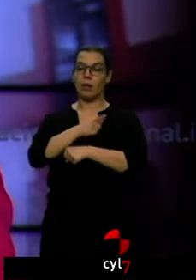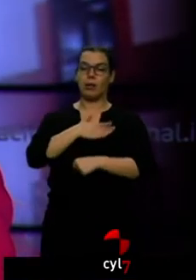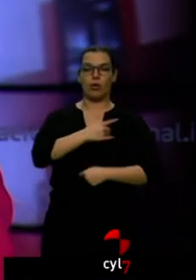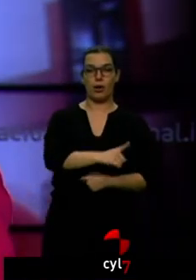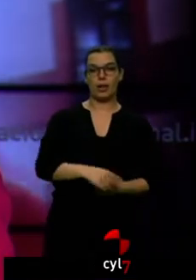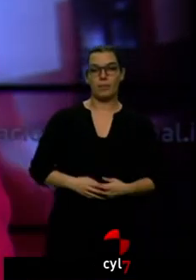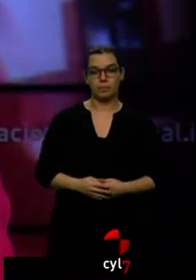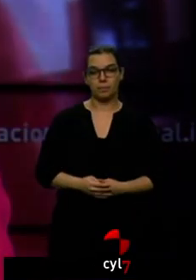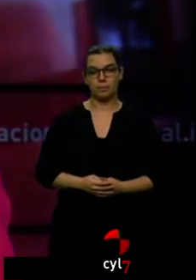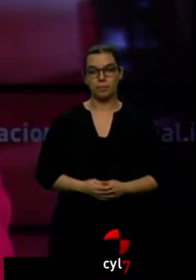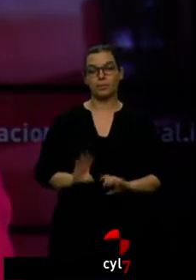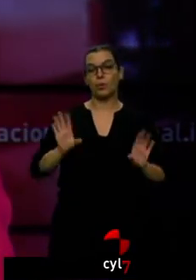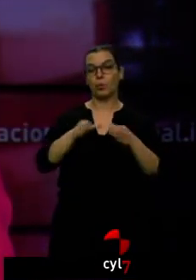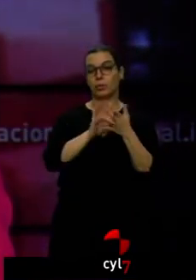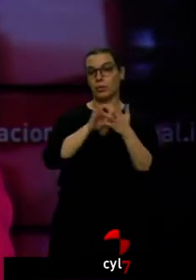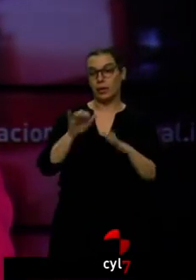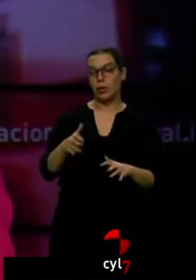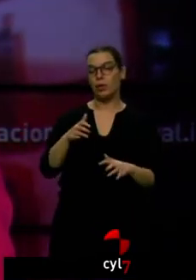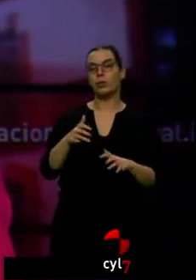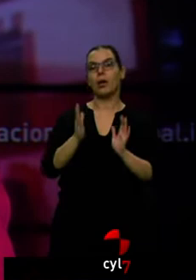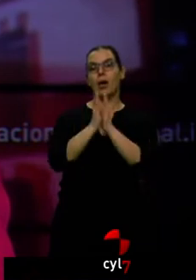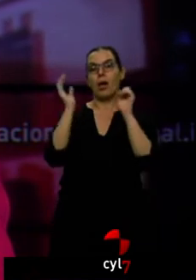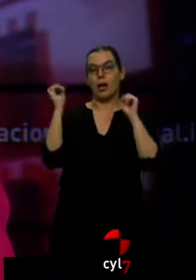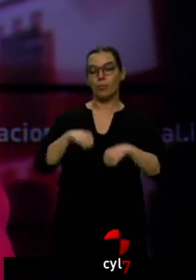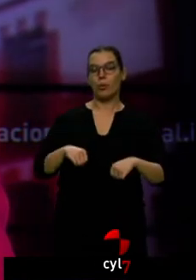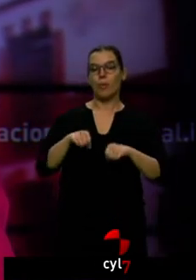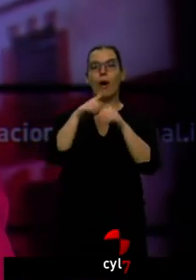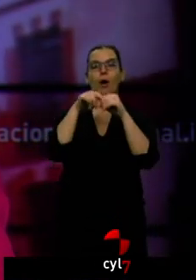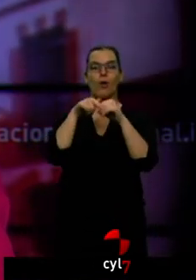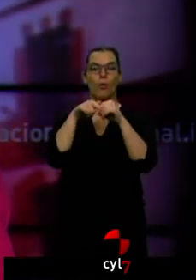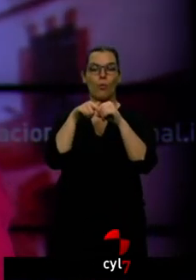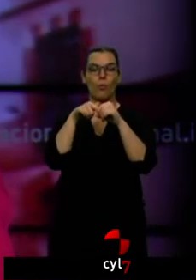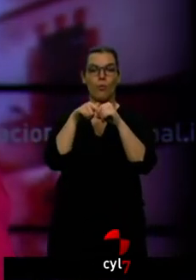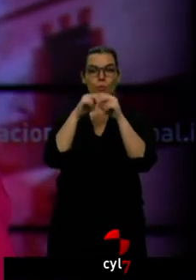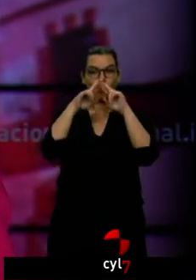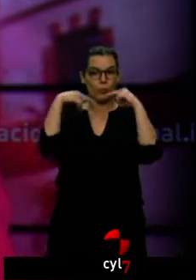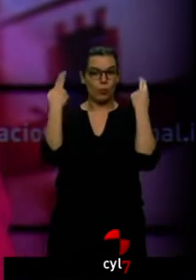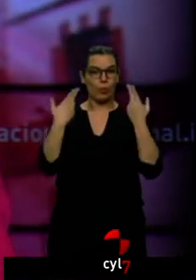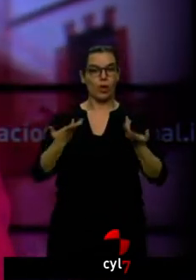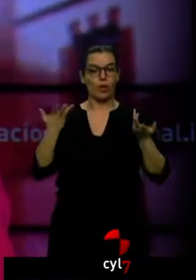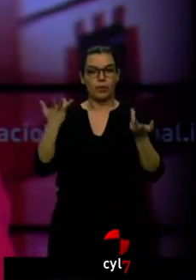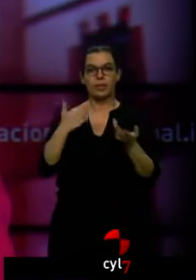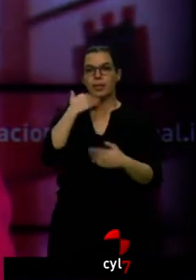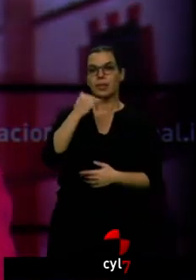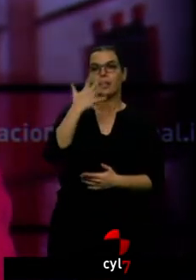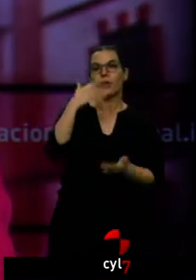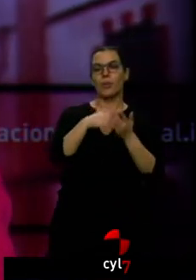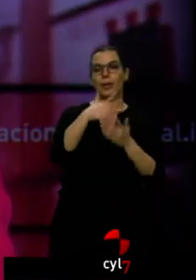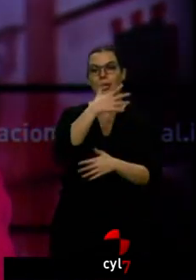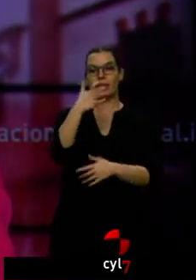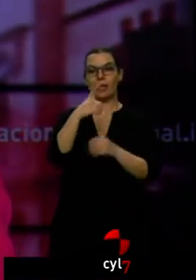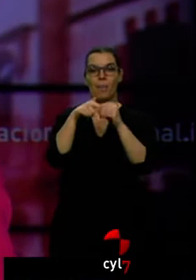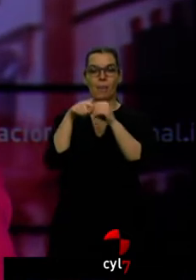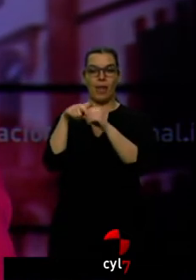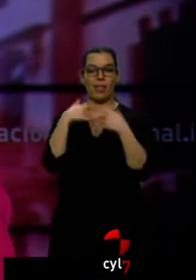La Junta de Castilla y León ha aprobado una oferta de empleo público con cerca de 5.500 plazas. Hay para